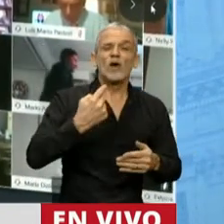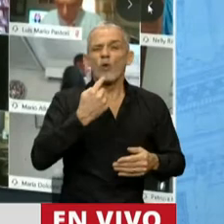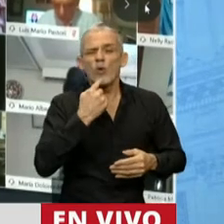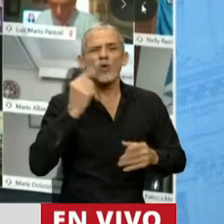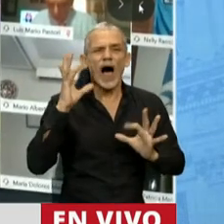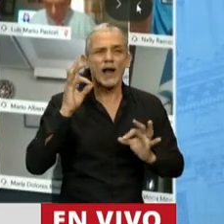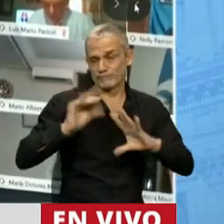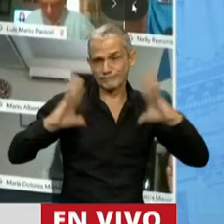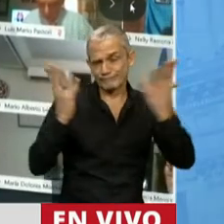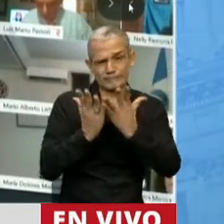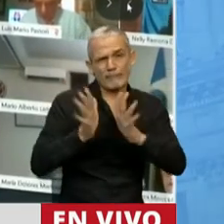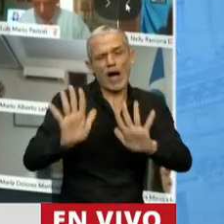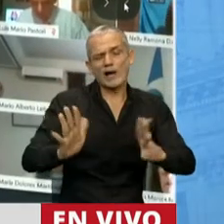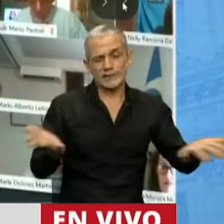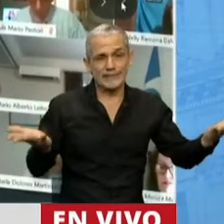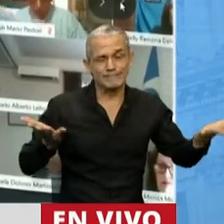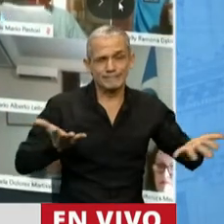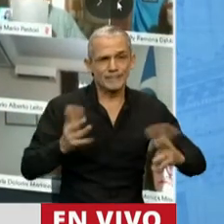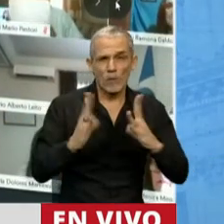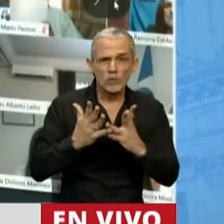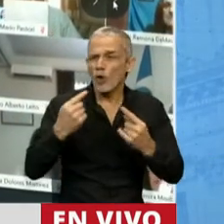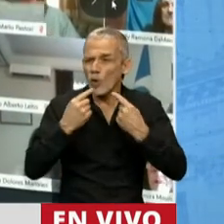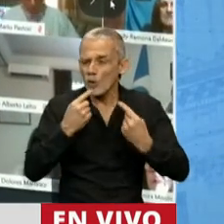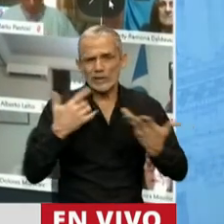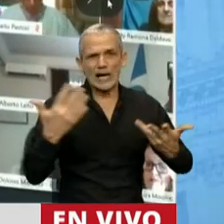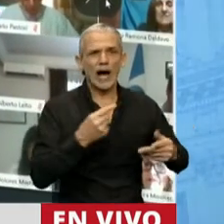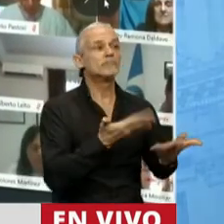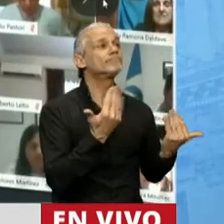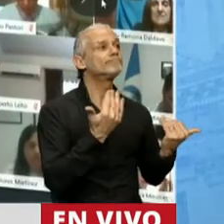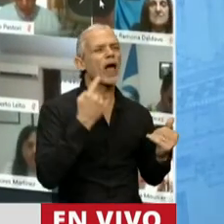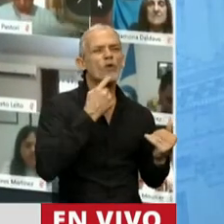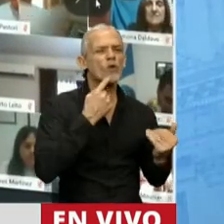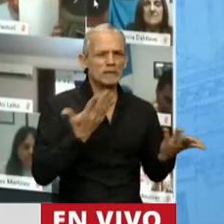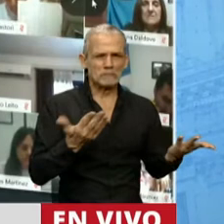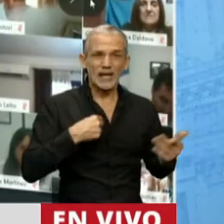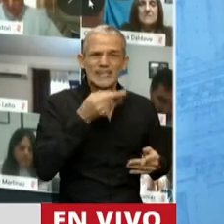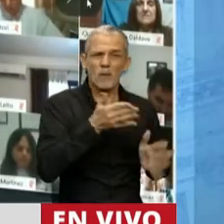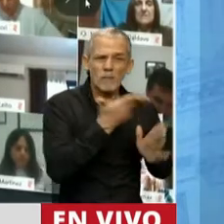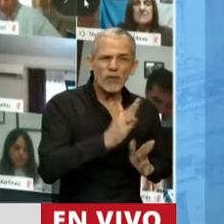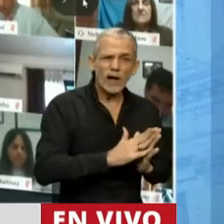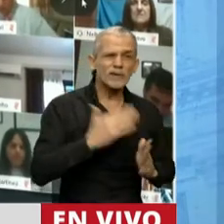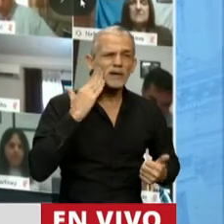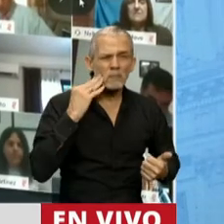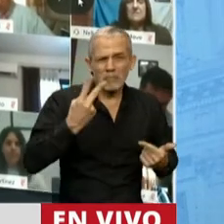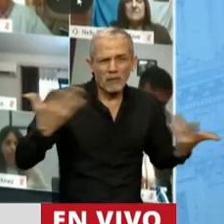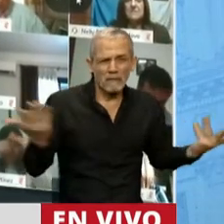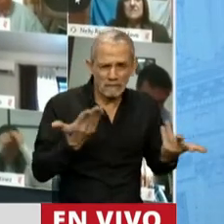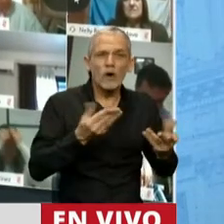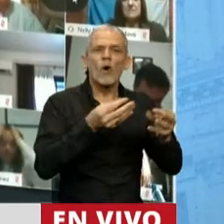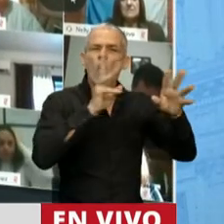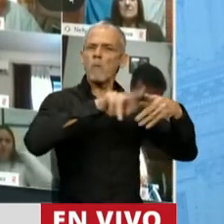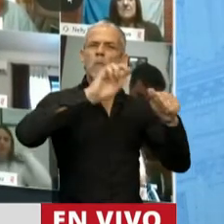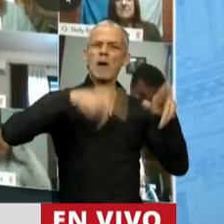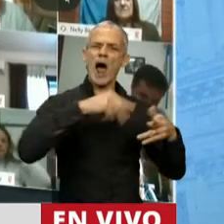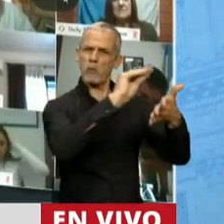es la incertidumbre. Sería Rayano con la hipocresía pedirle un plan acabado y un